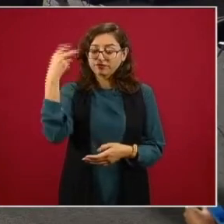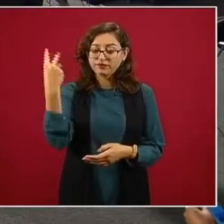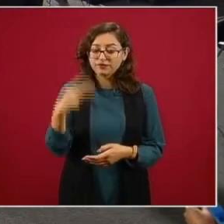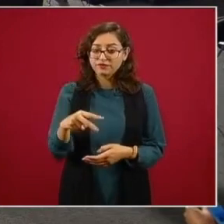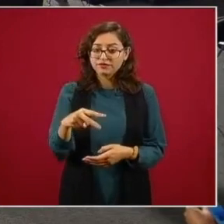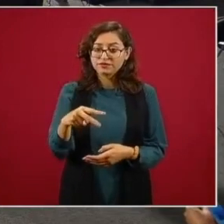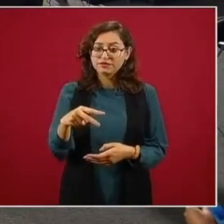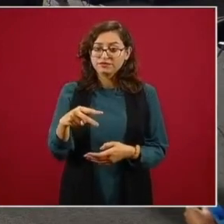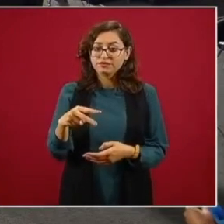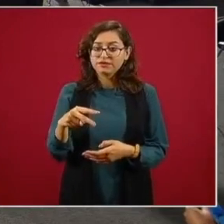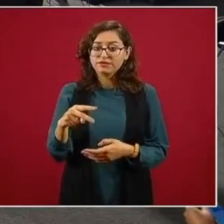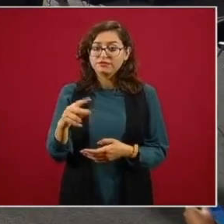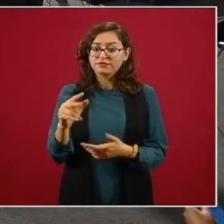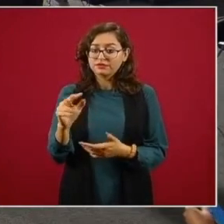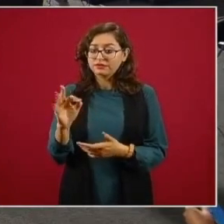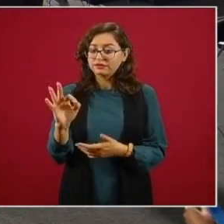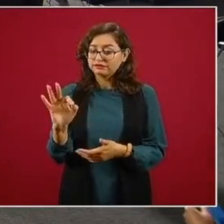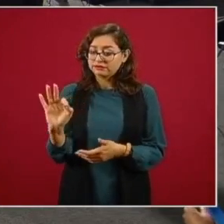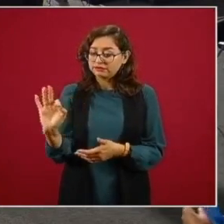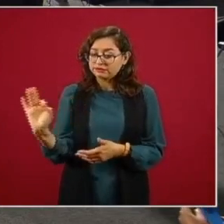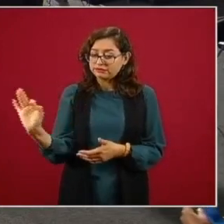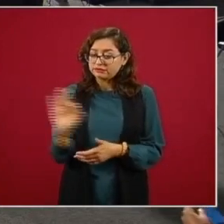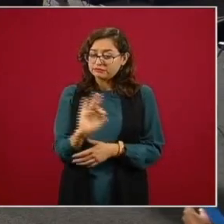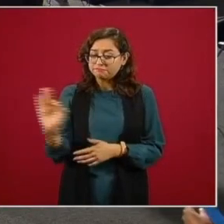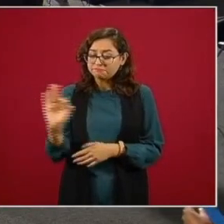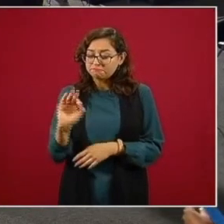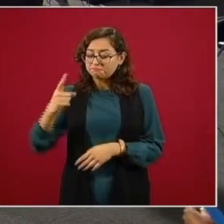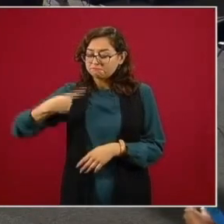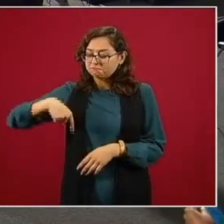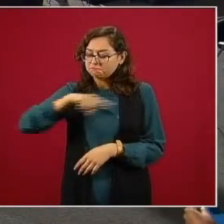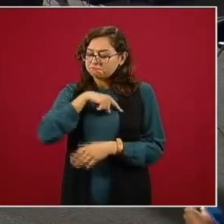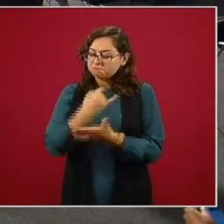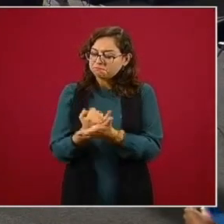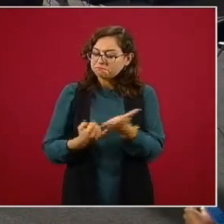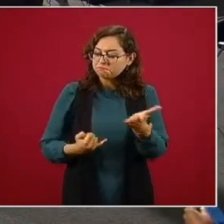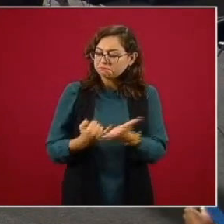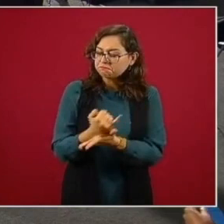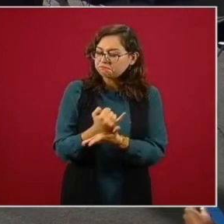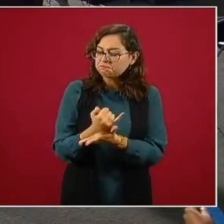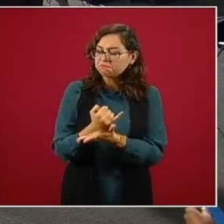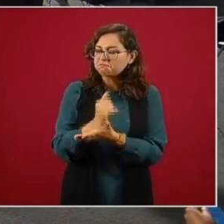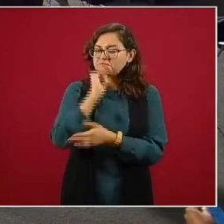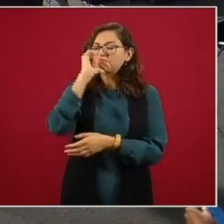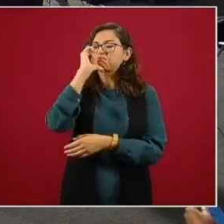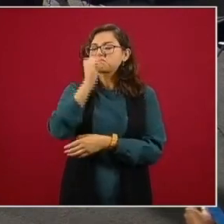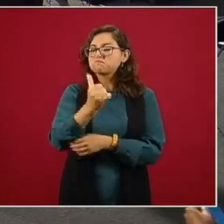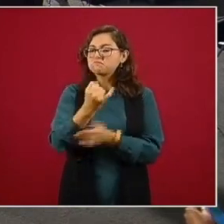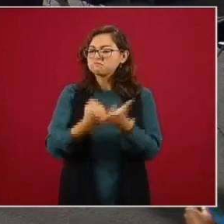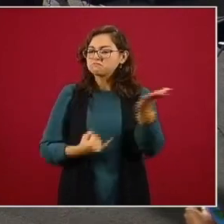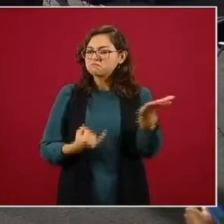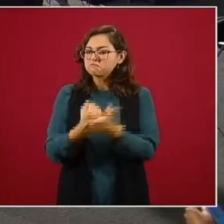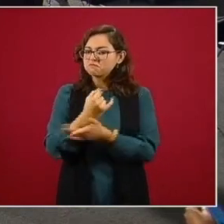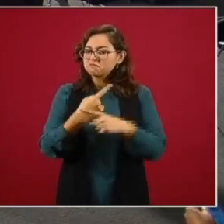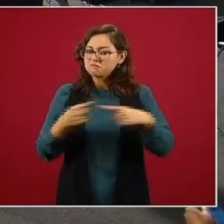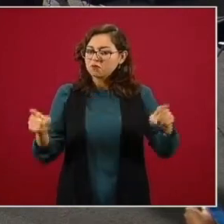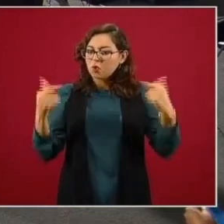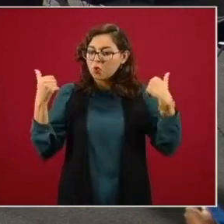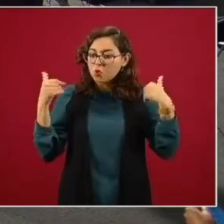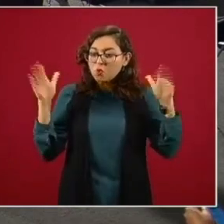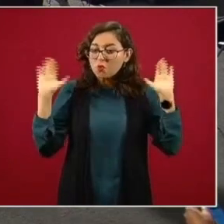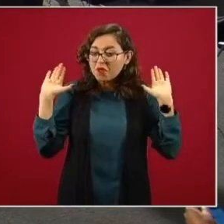si no hubiésemos actuado como se hizo por eso le tengo